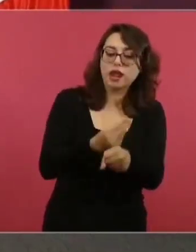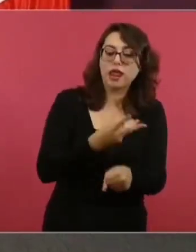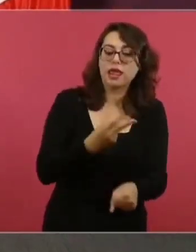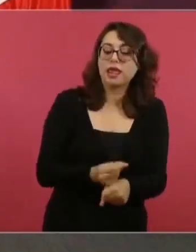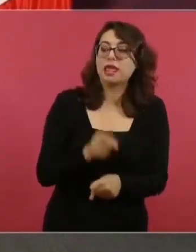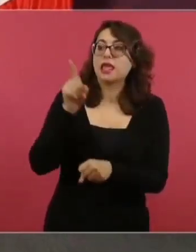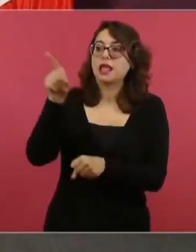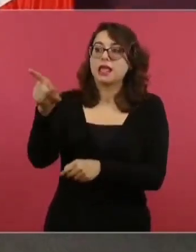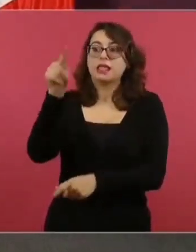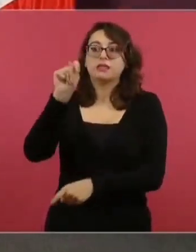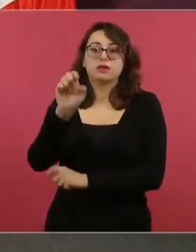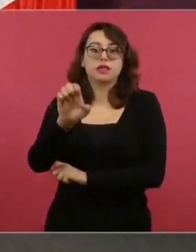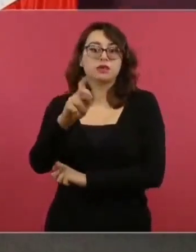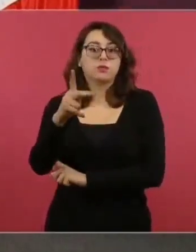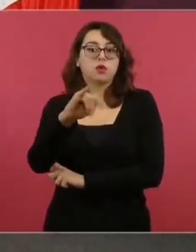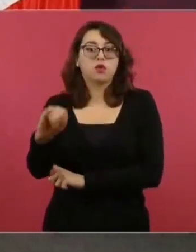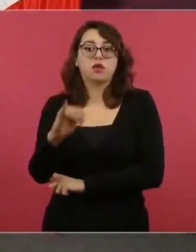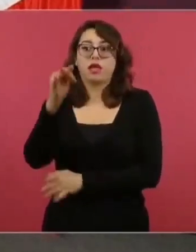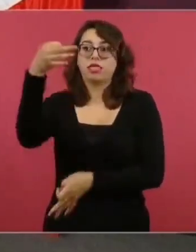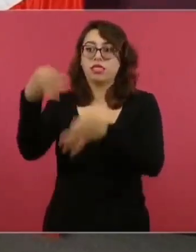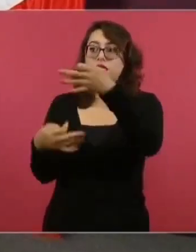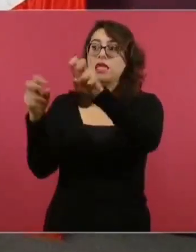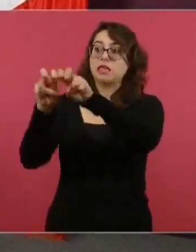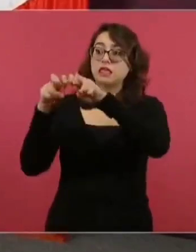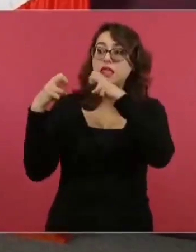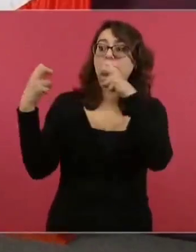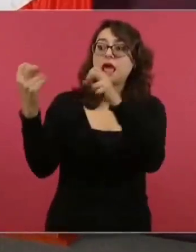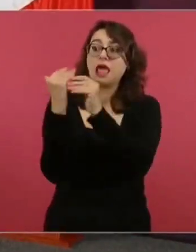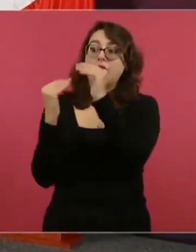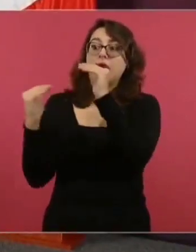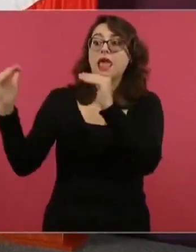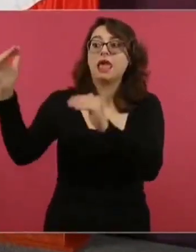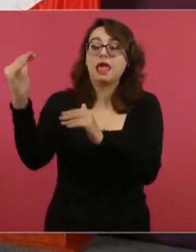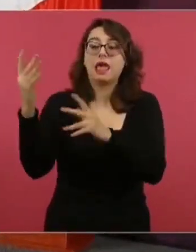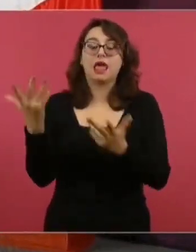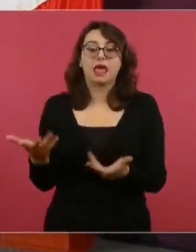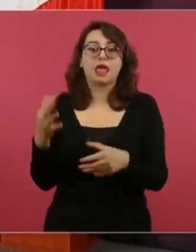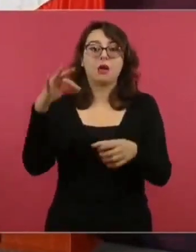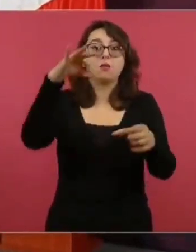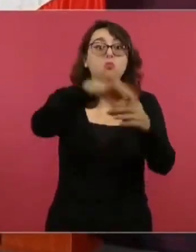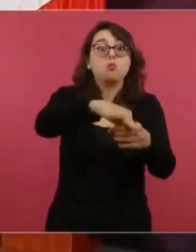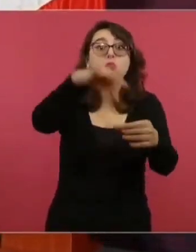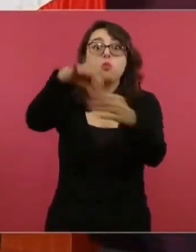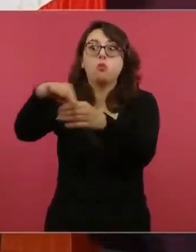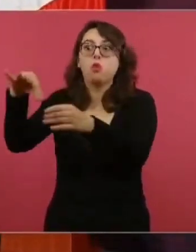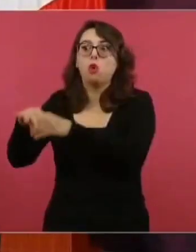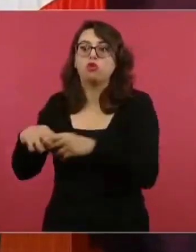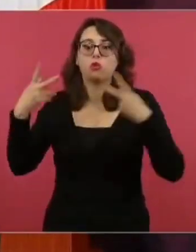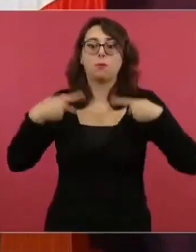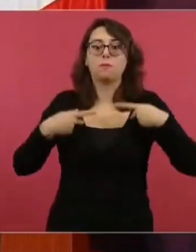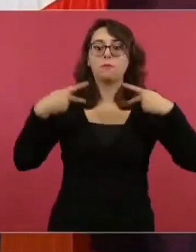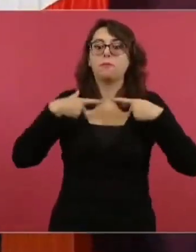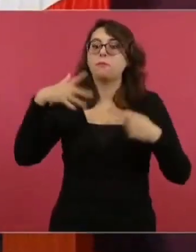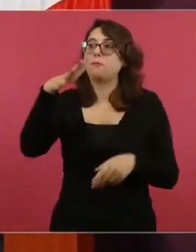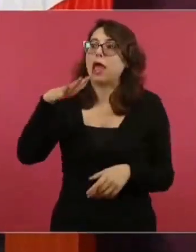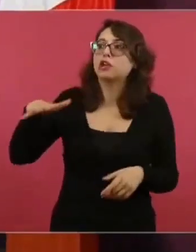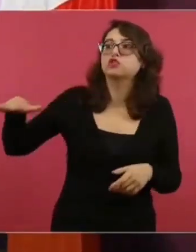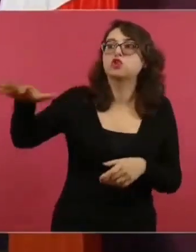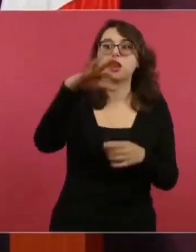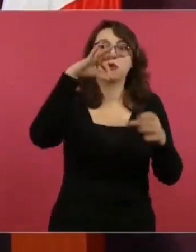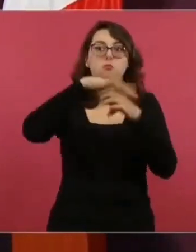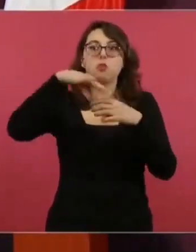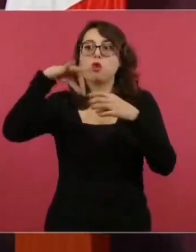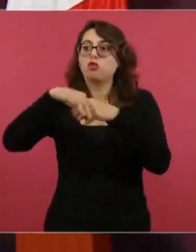elija, no los partidos,